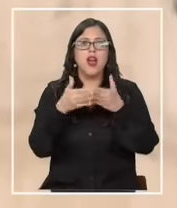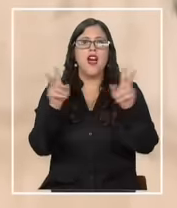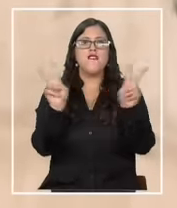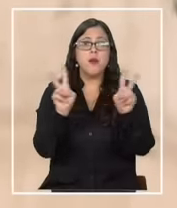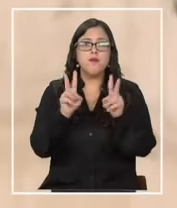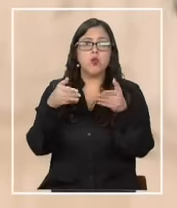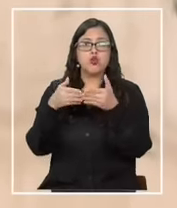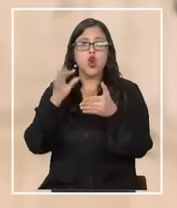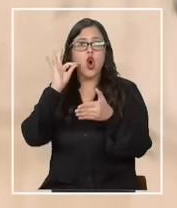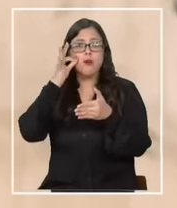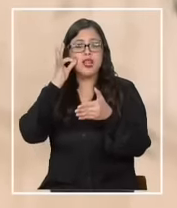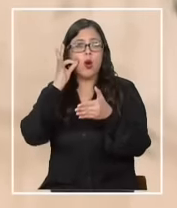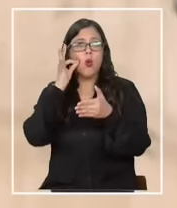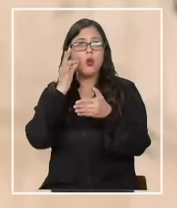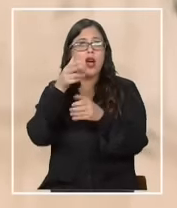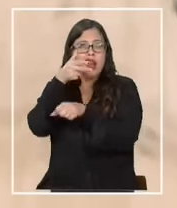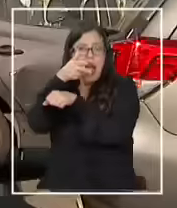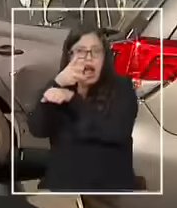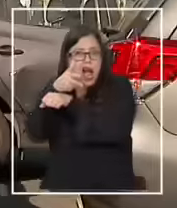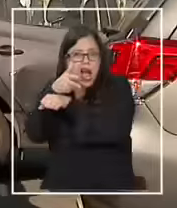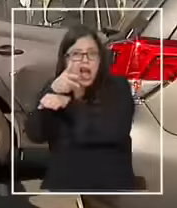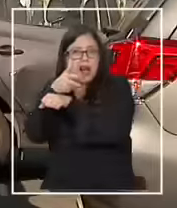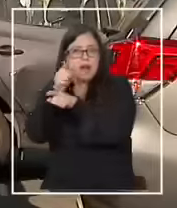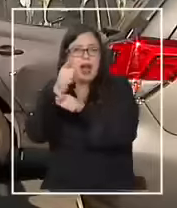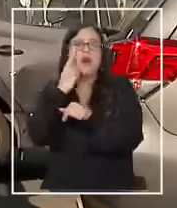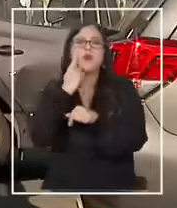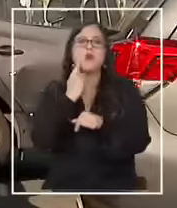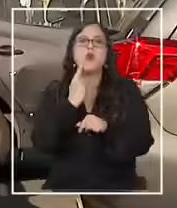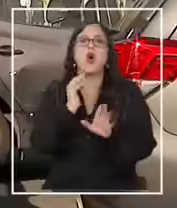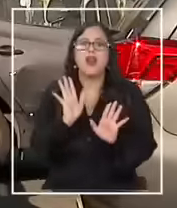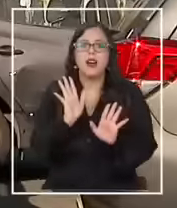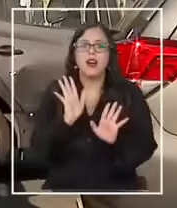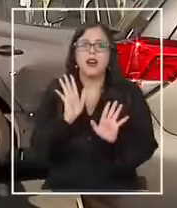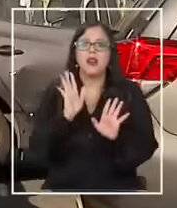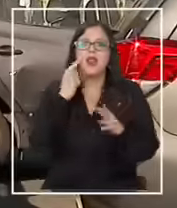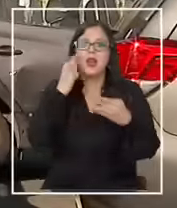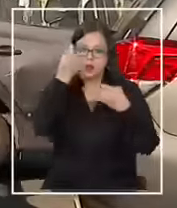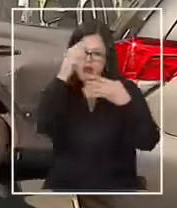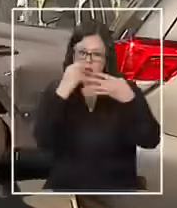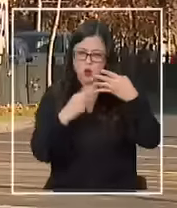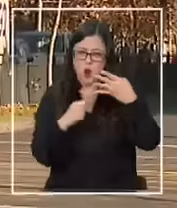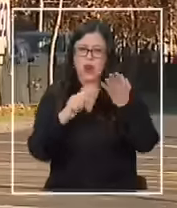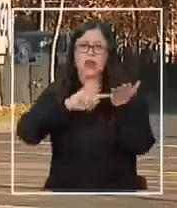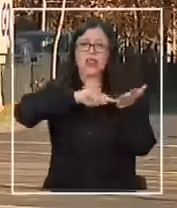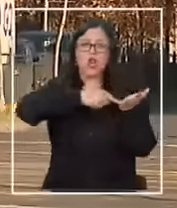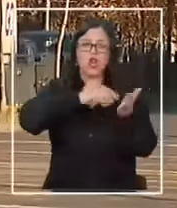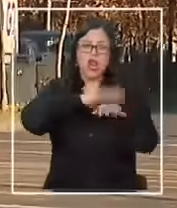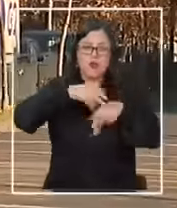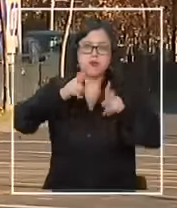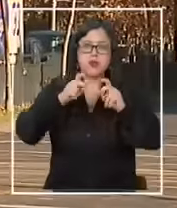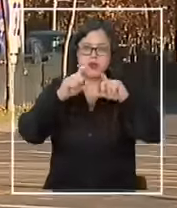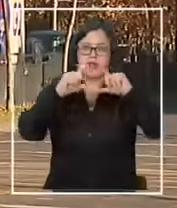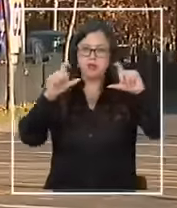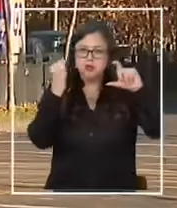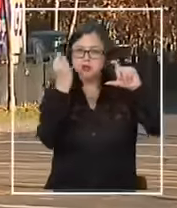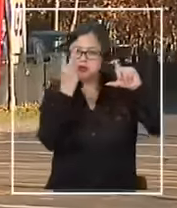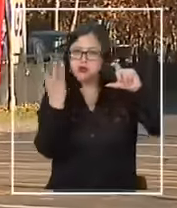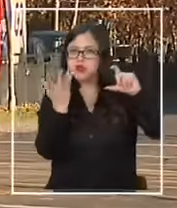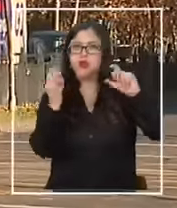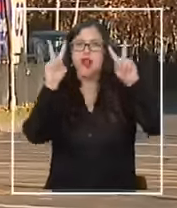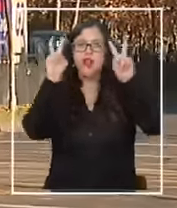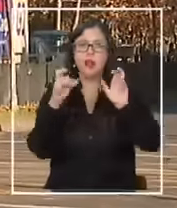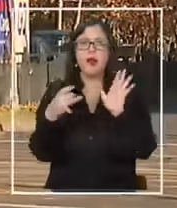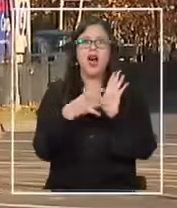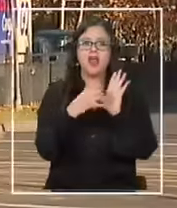Vespucio con Vitacura se instaló esta cámara que es parte de una prueba piloto para evaluar tecnologías que permitan identificar vehículos que cometan